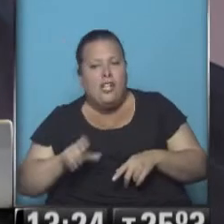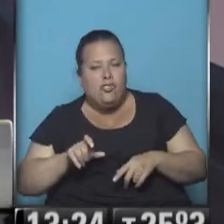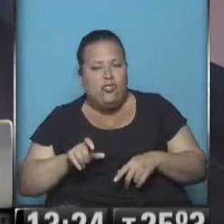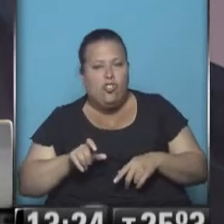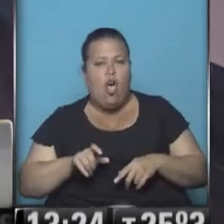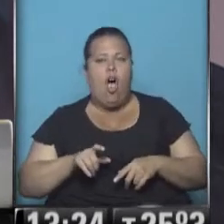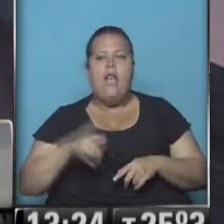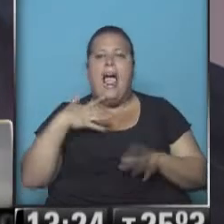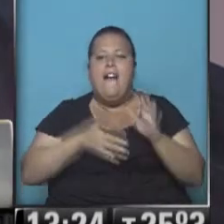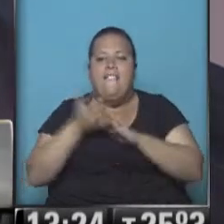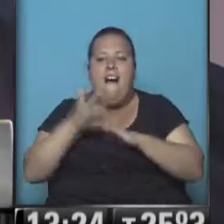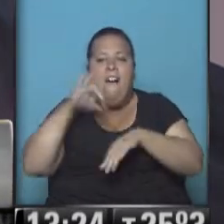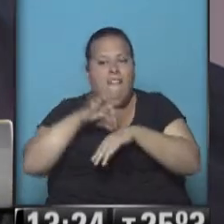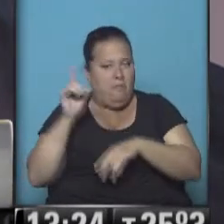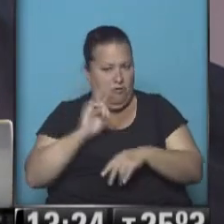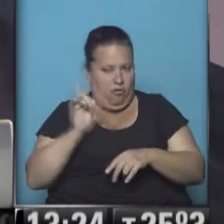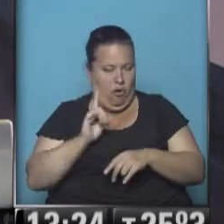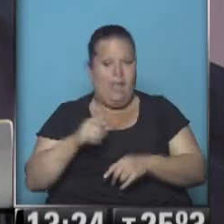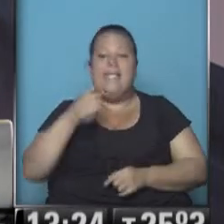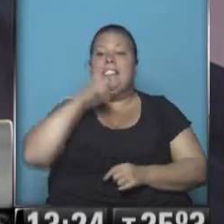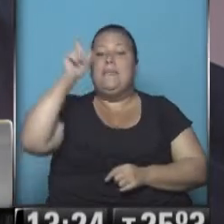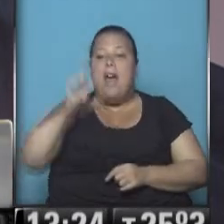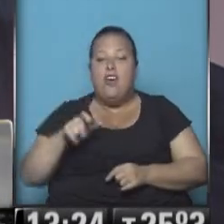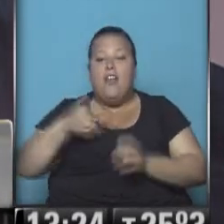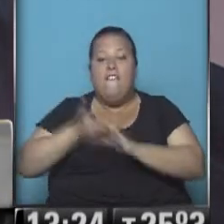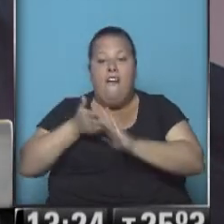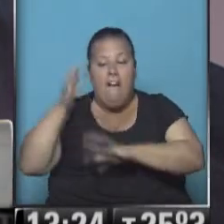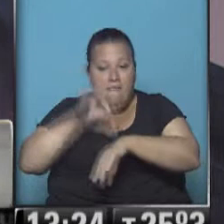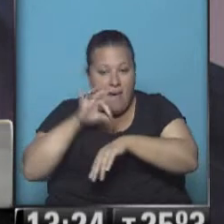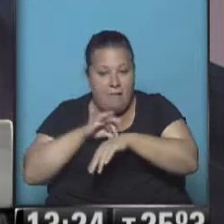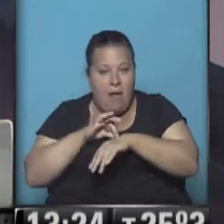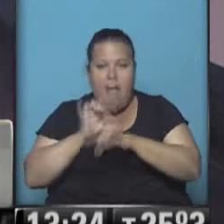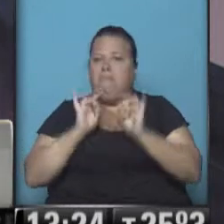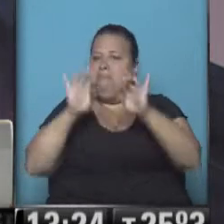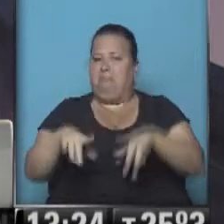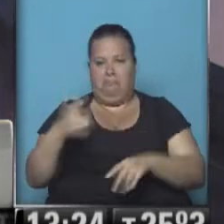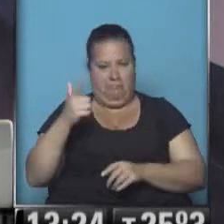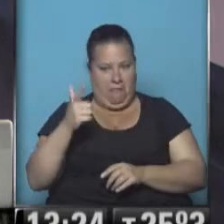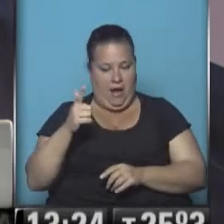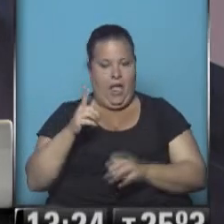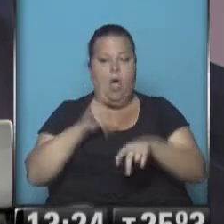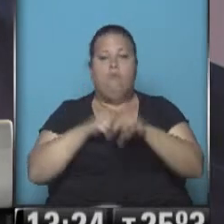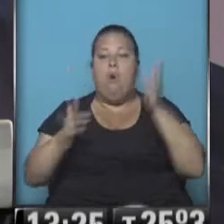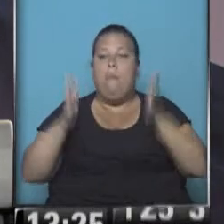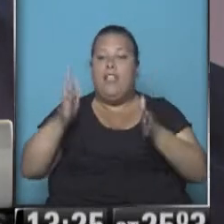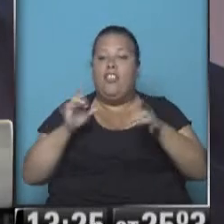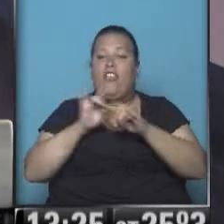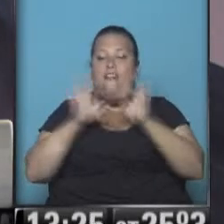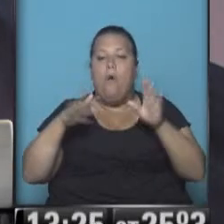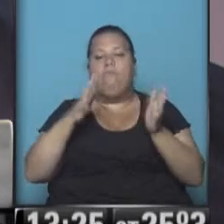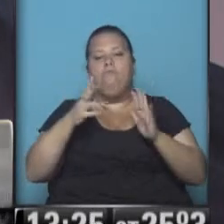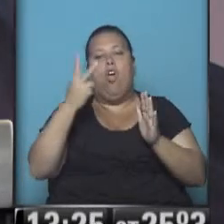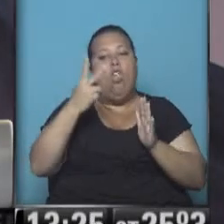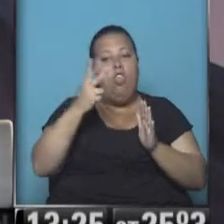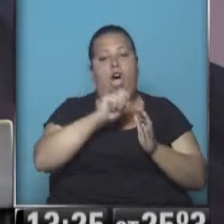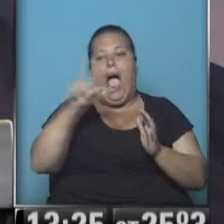incubando la enfermedad. Si una persona está incubando la enfermedad, no contagia. El periodo de incubación se puede extender desde